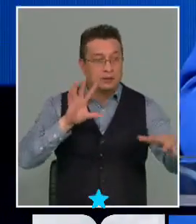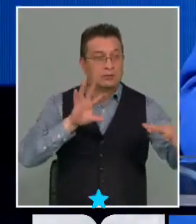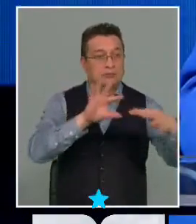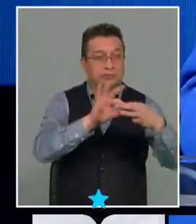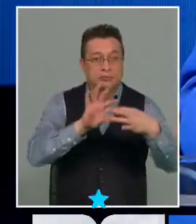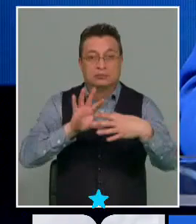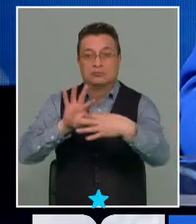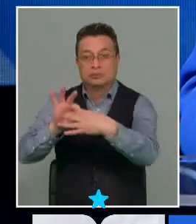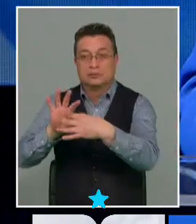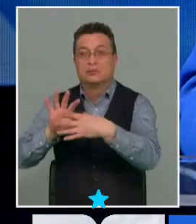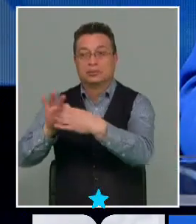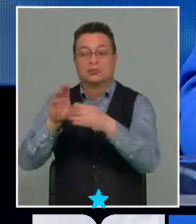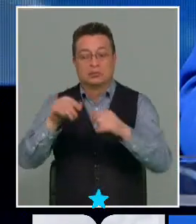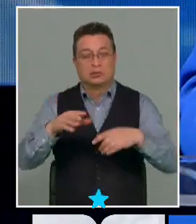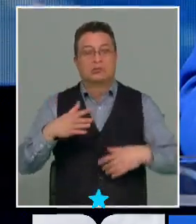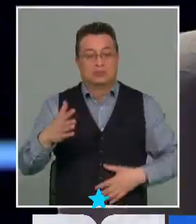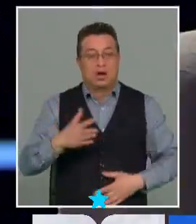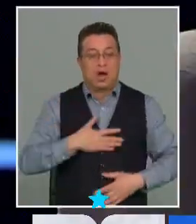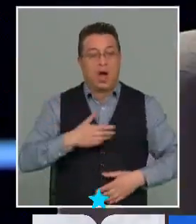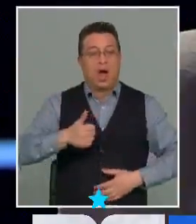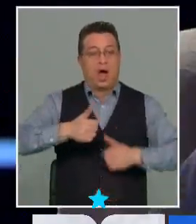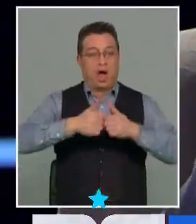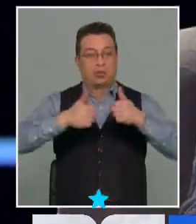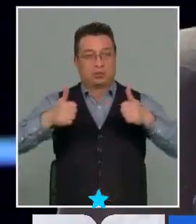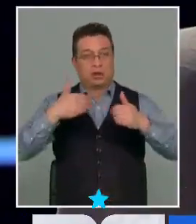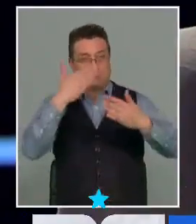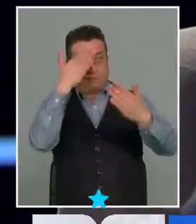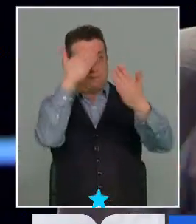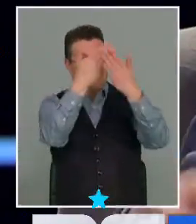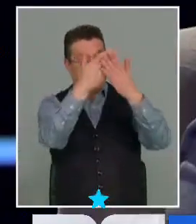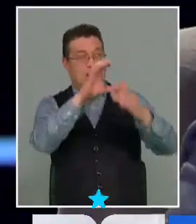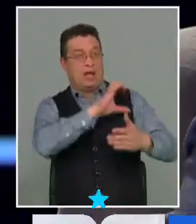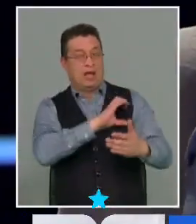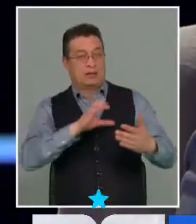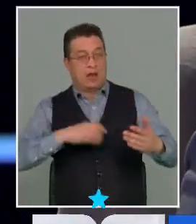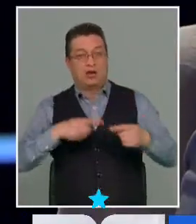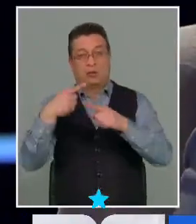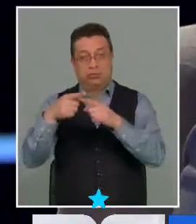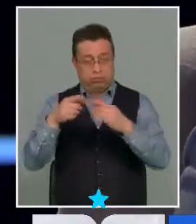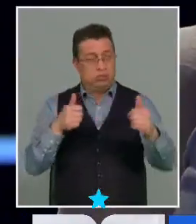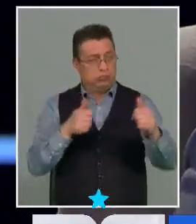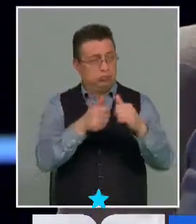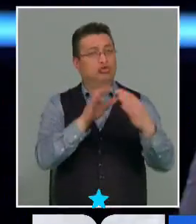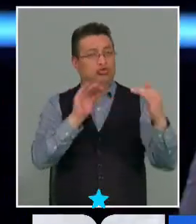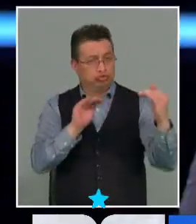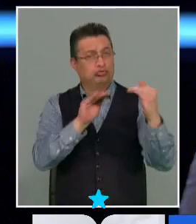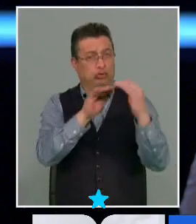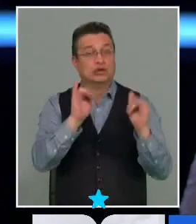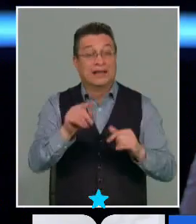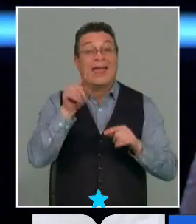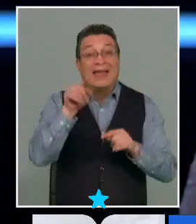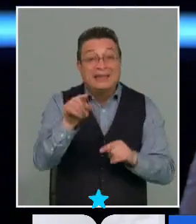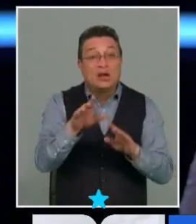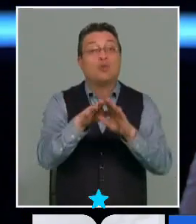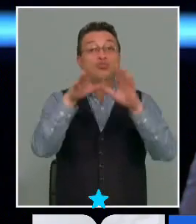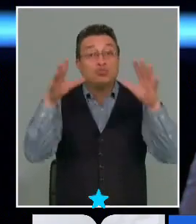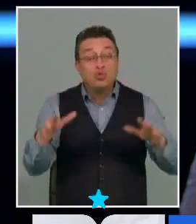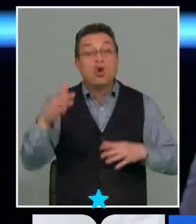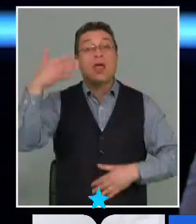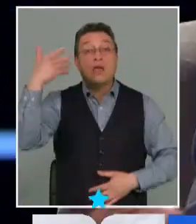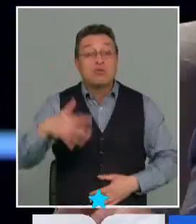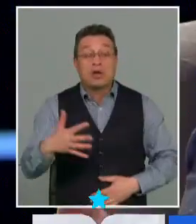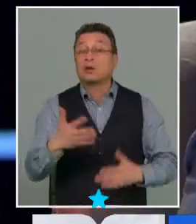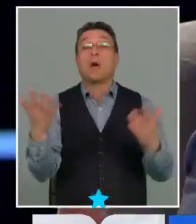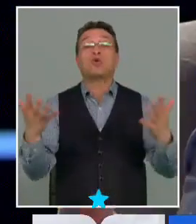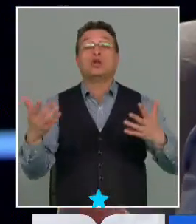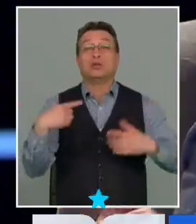configuración de autoridad frente al Estado, frente a los distintos órganos del Estado. Y ahí yo creo que es muy importante porque